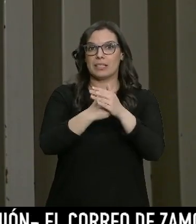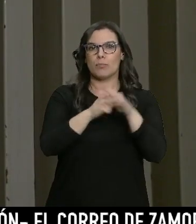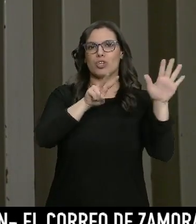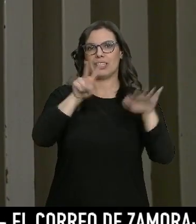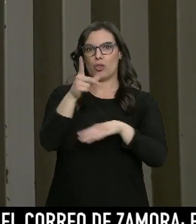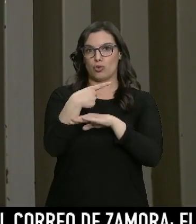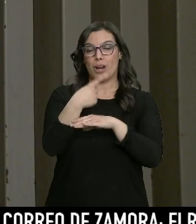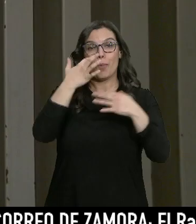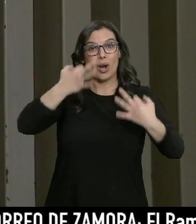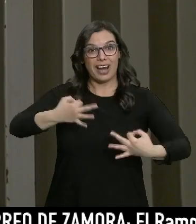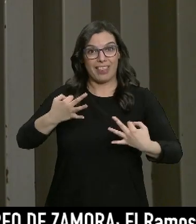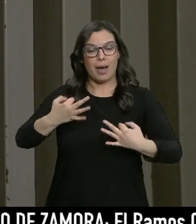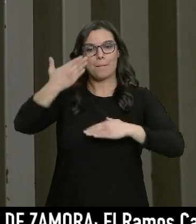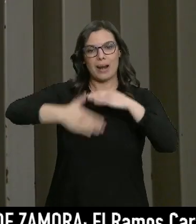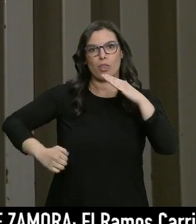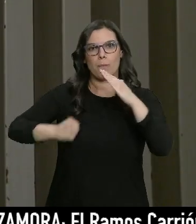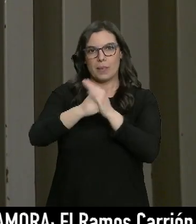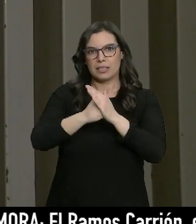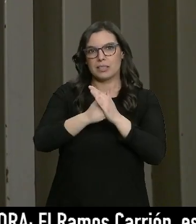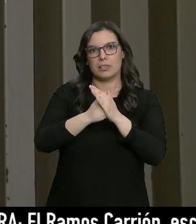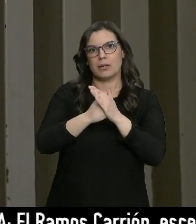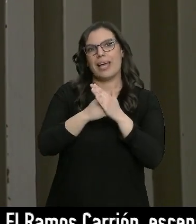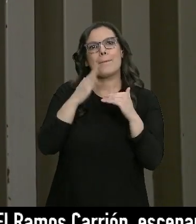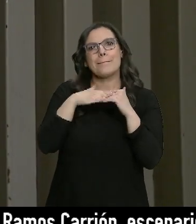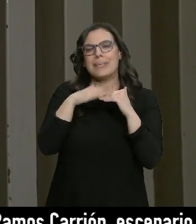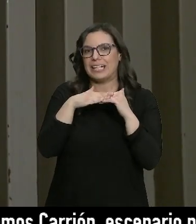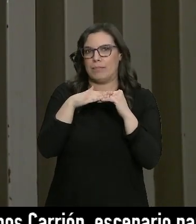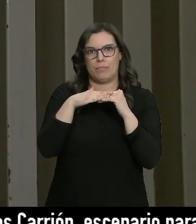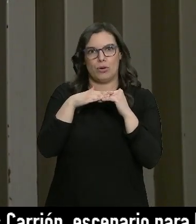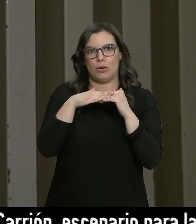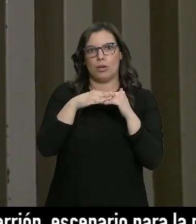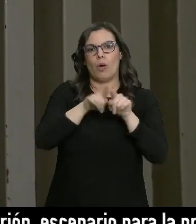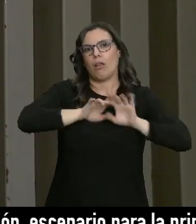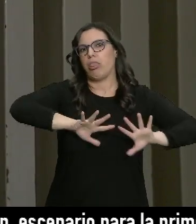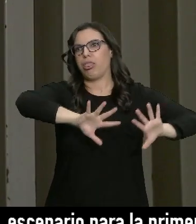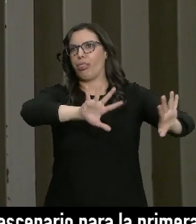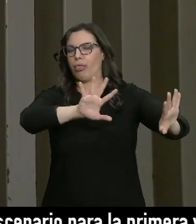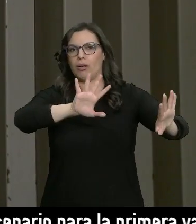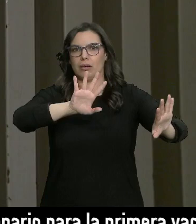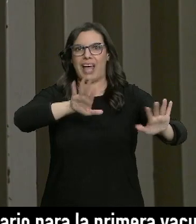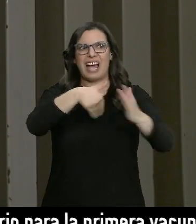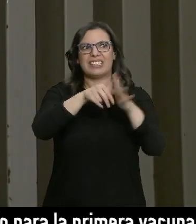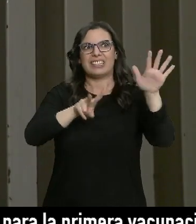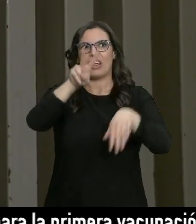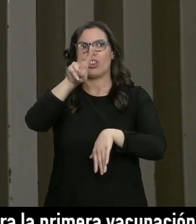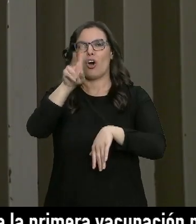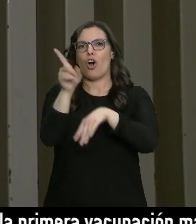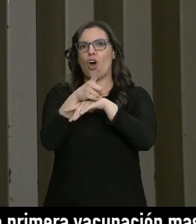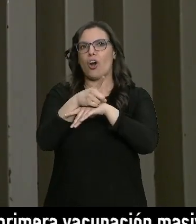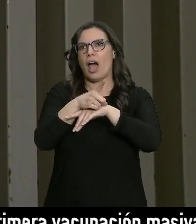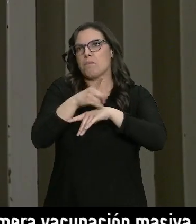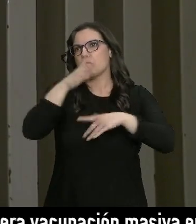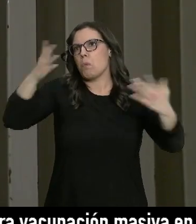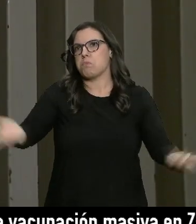72 horas pero realmente el plazo máximo es el tiempo mínimo imprescindible. No podemos dejar a una persona detenida 72 horas de forma